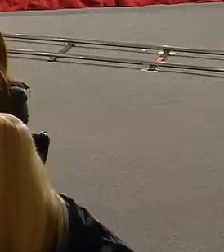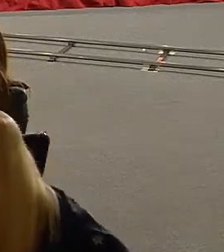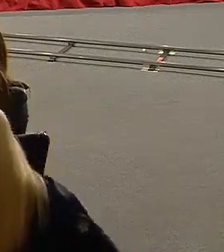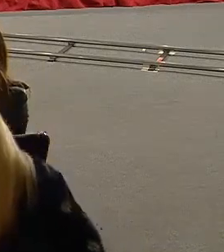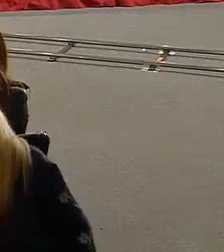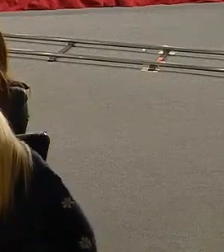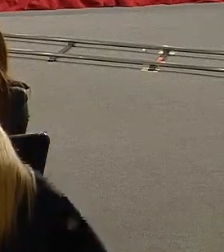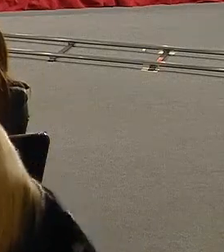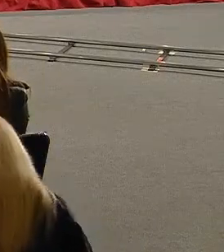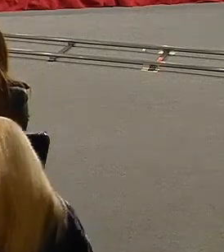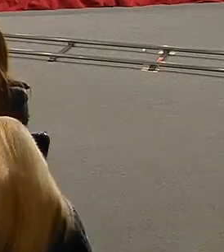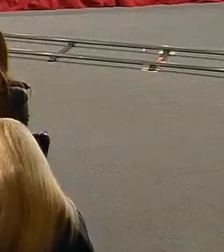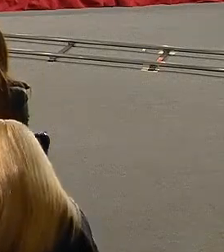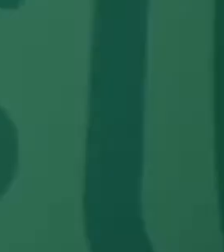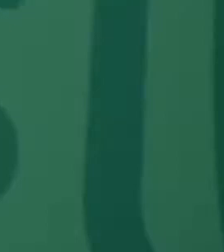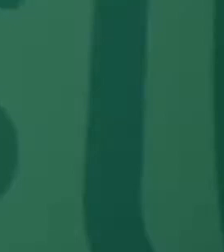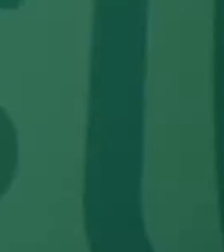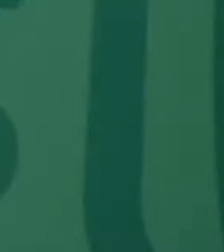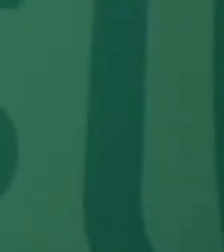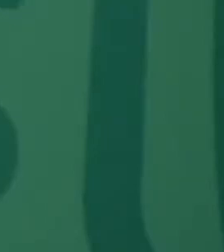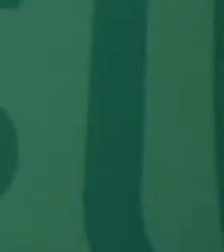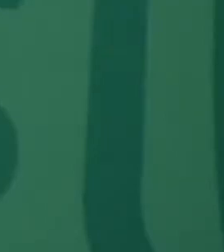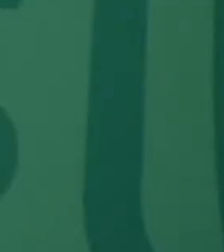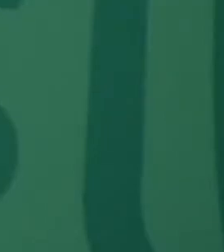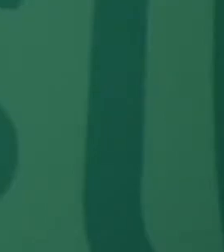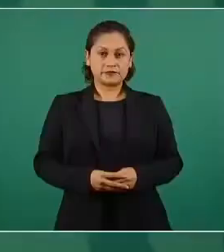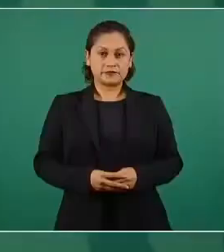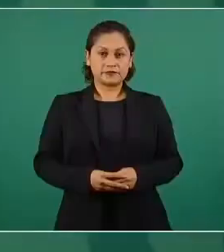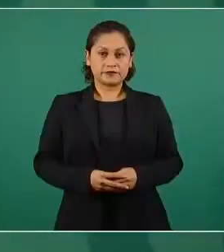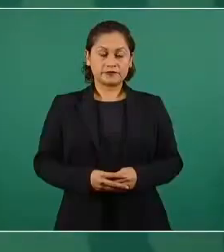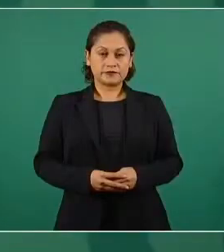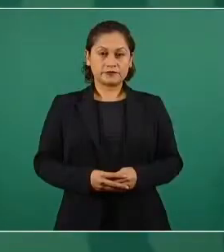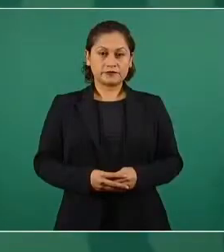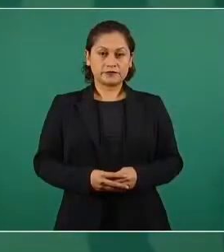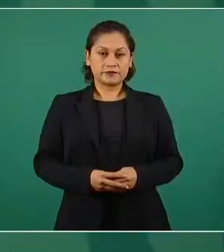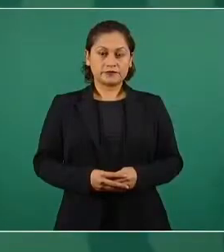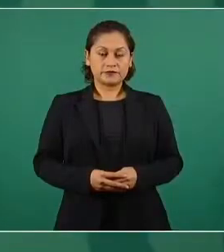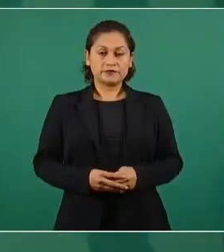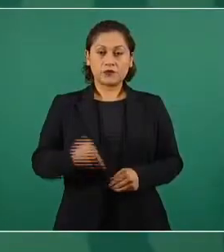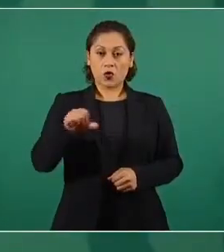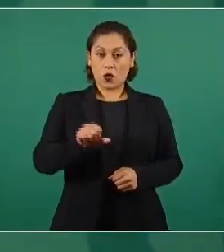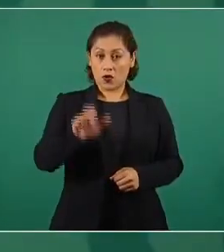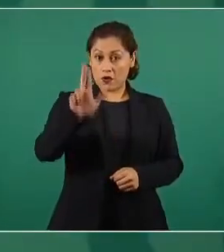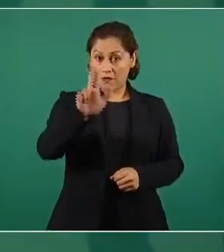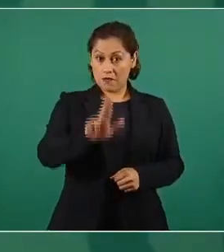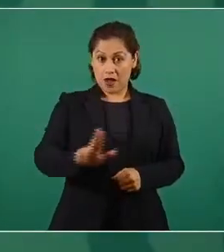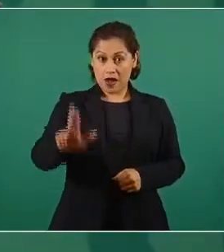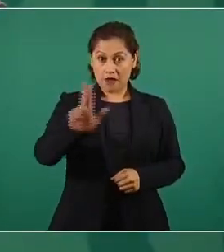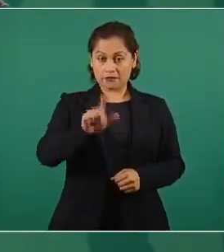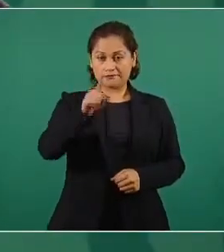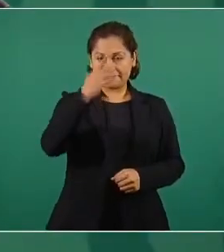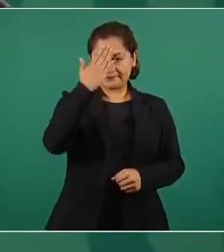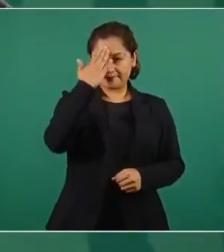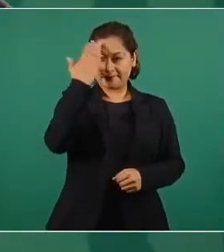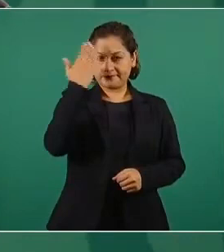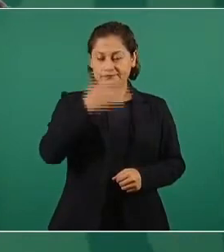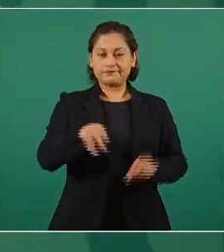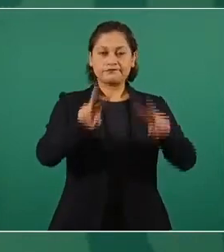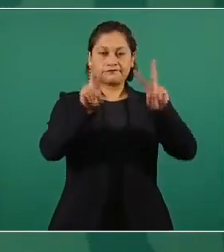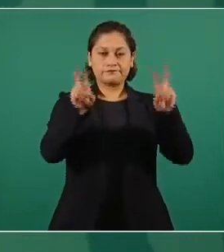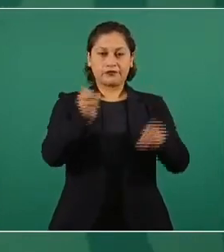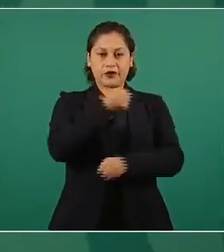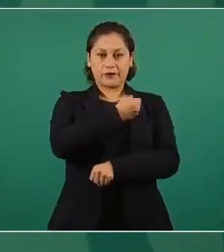se está haciendo para